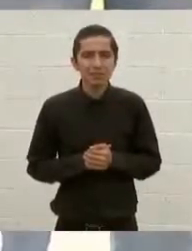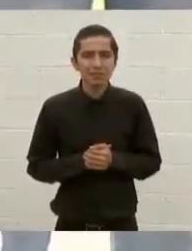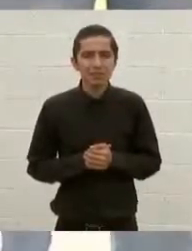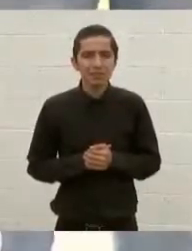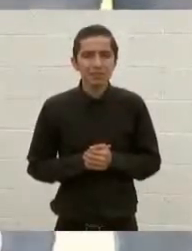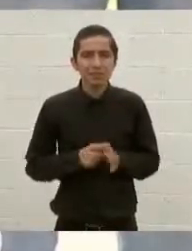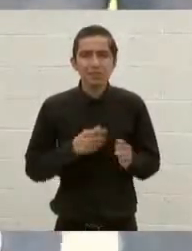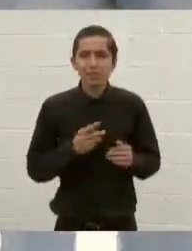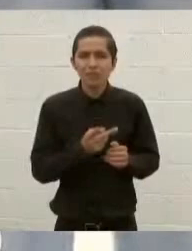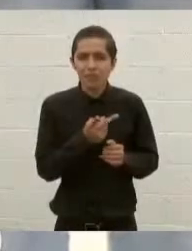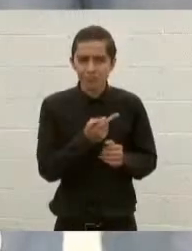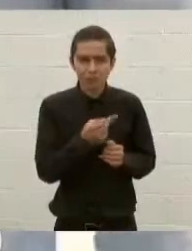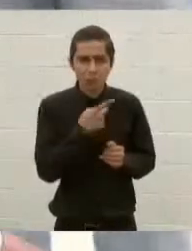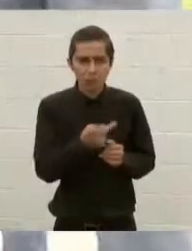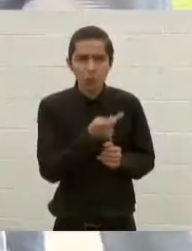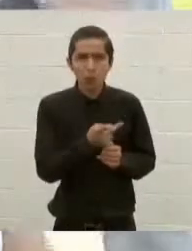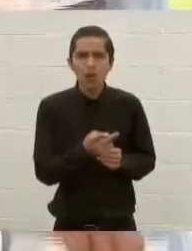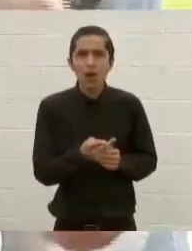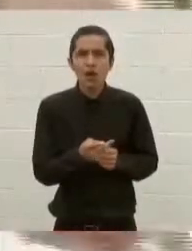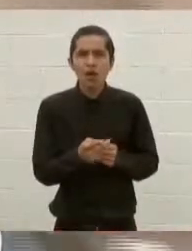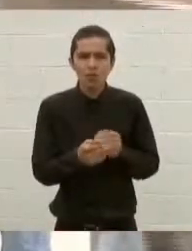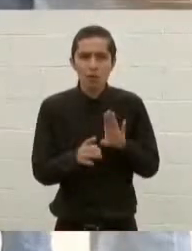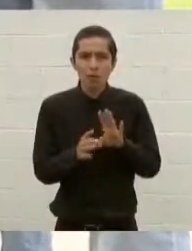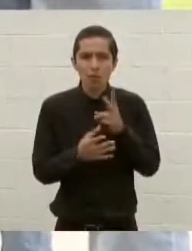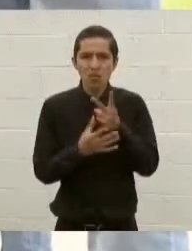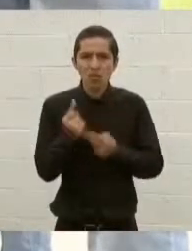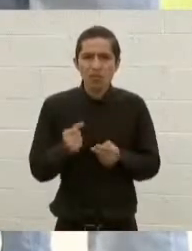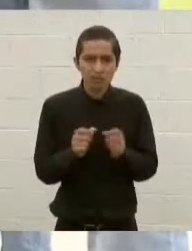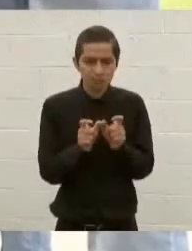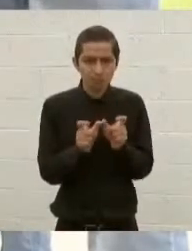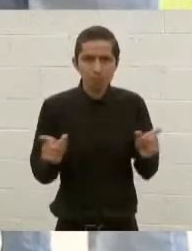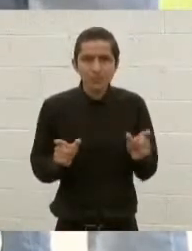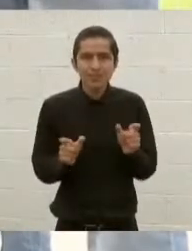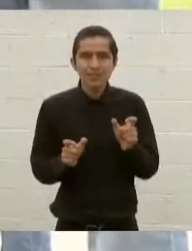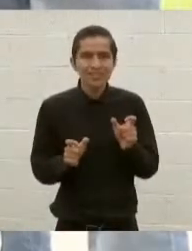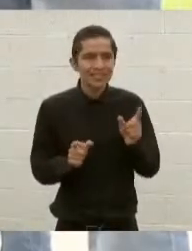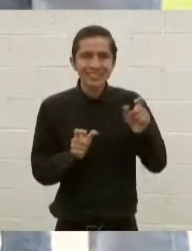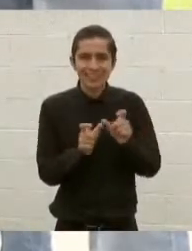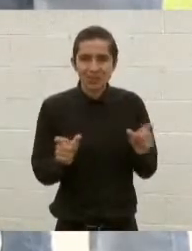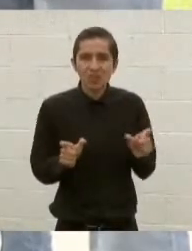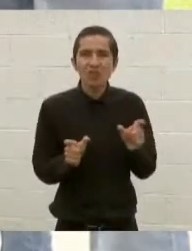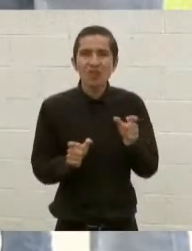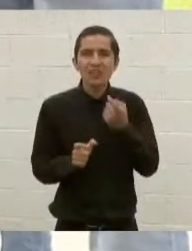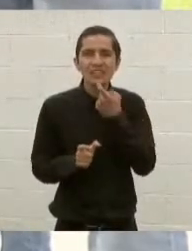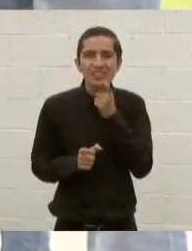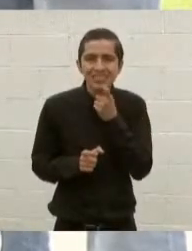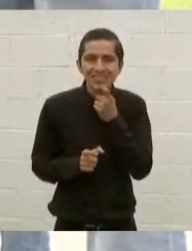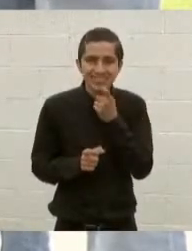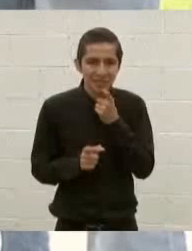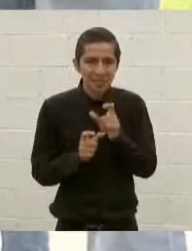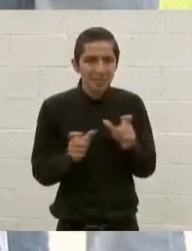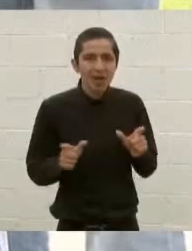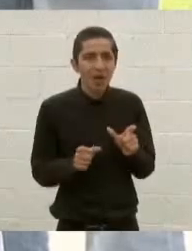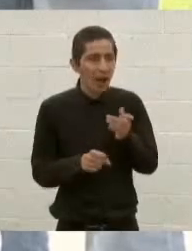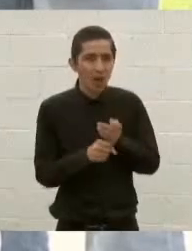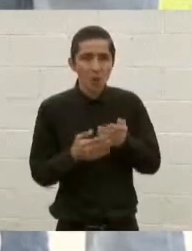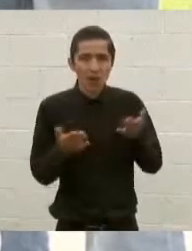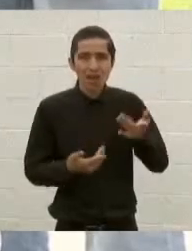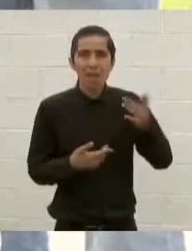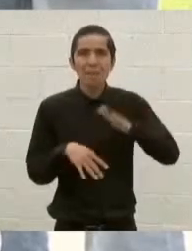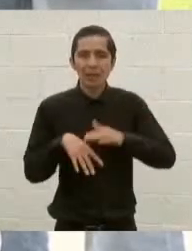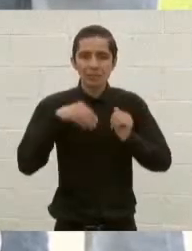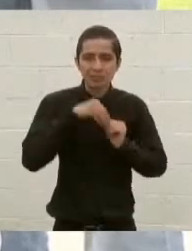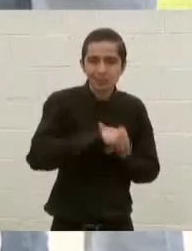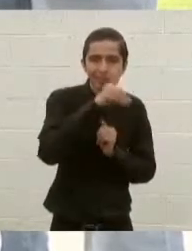Si se va a reforzar la seguridad del presidente López Obrador más ahora que está saliendo de gira y haciendo largos